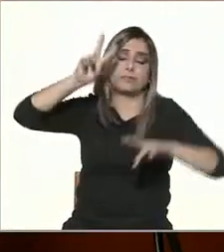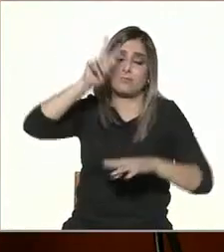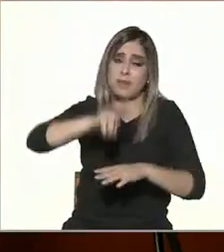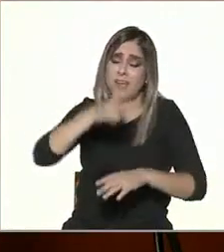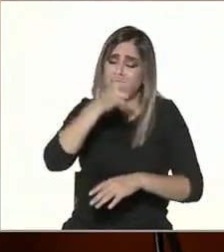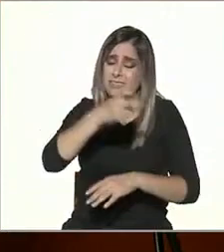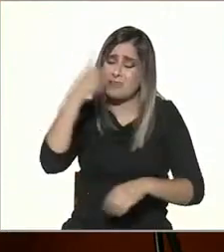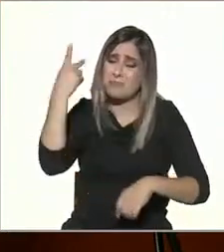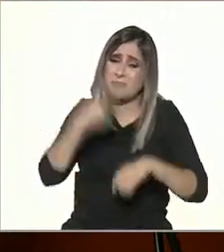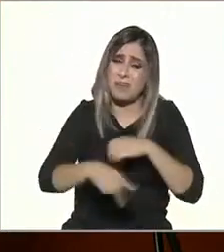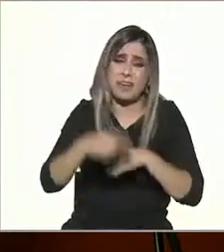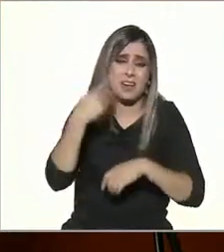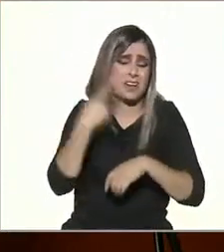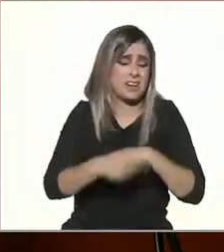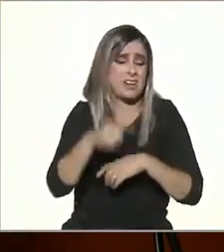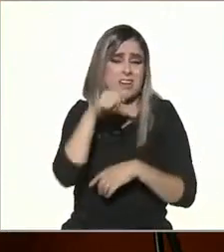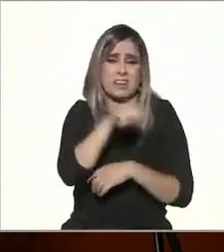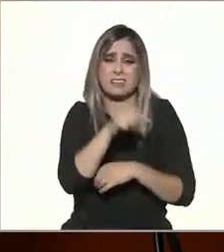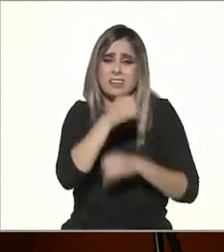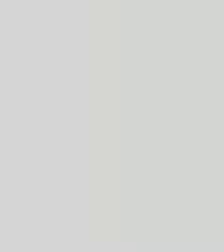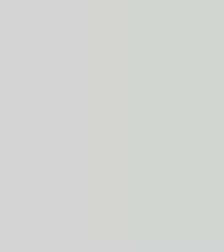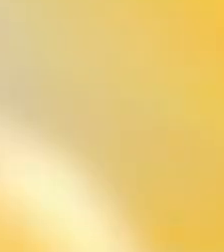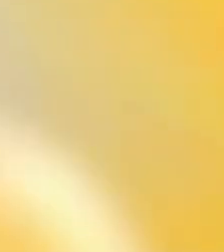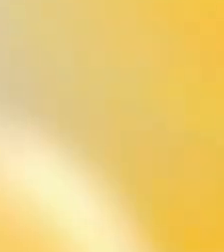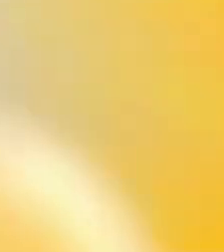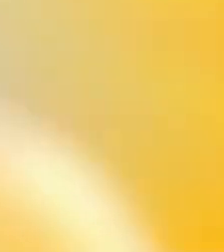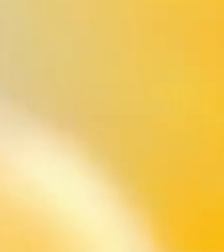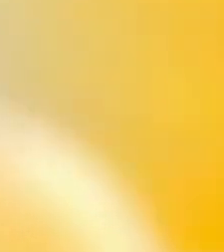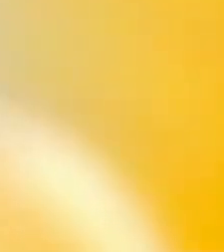infodemia que el mismísimo COVID-19